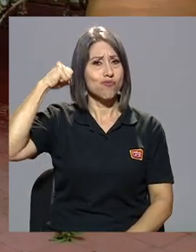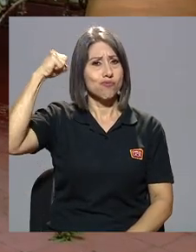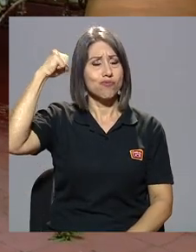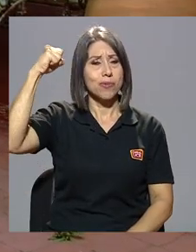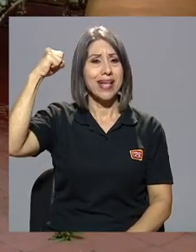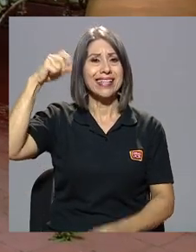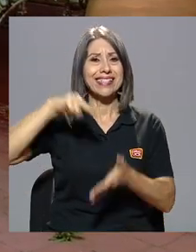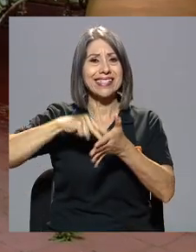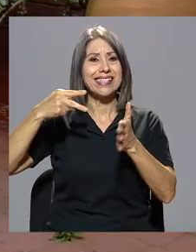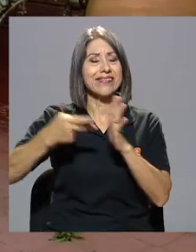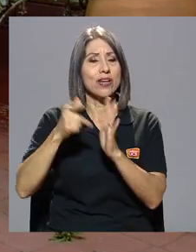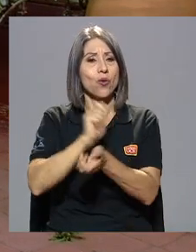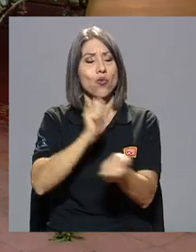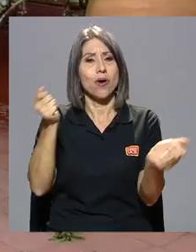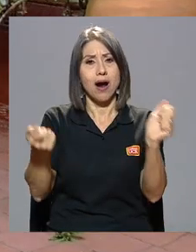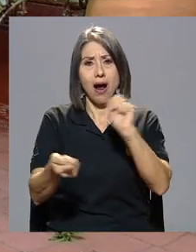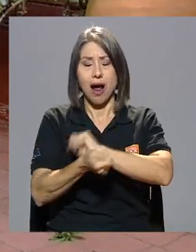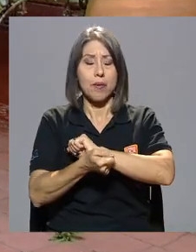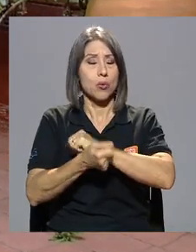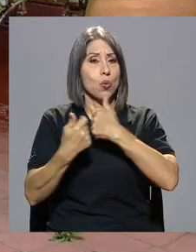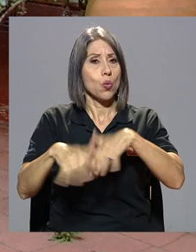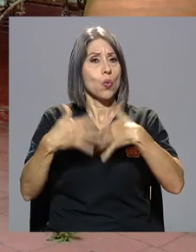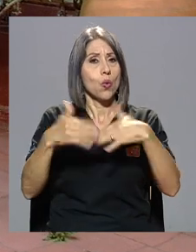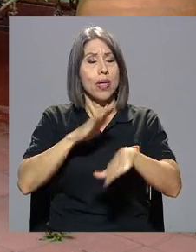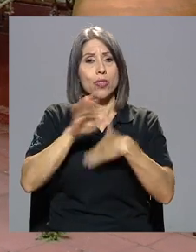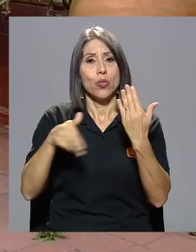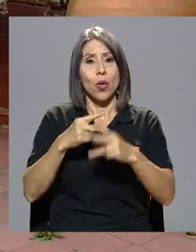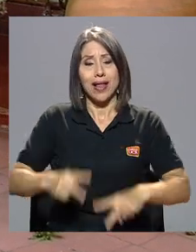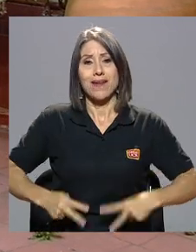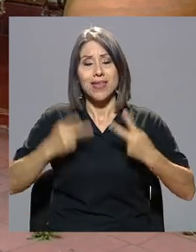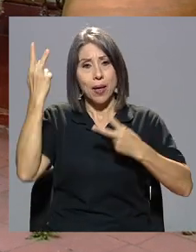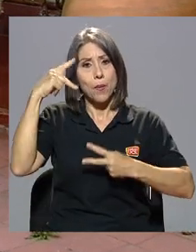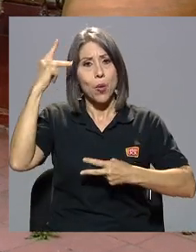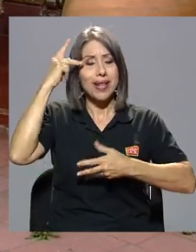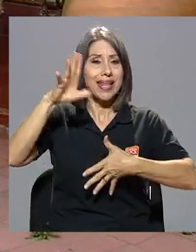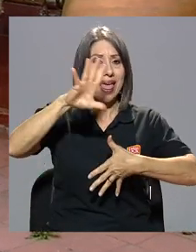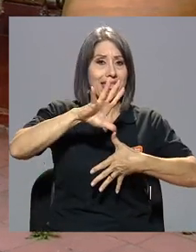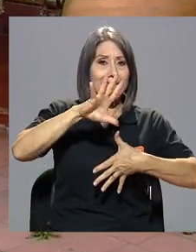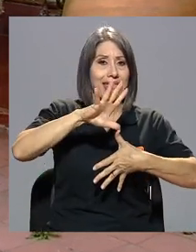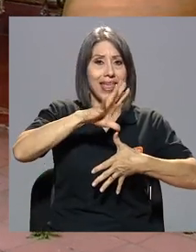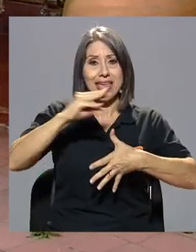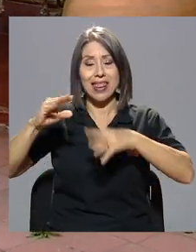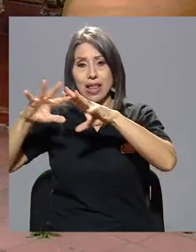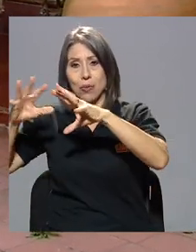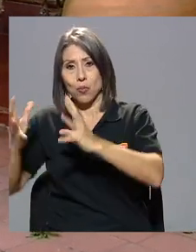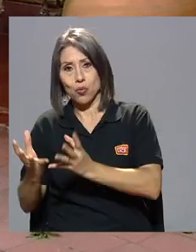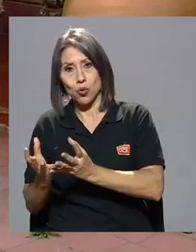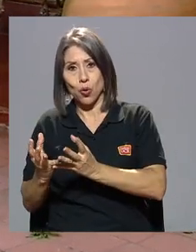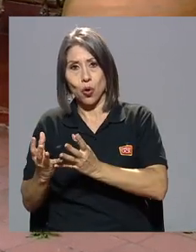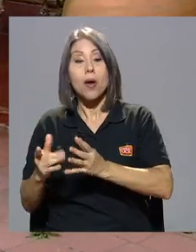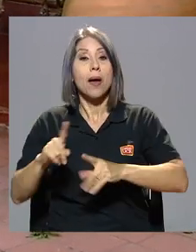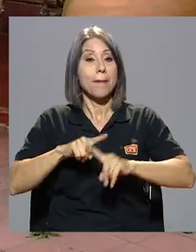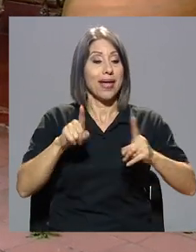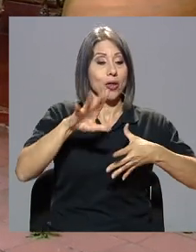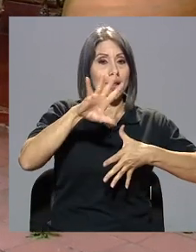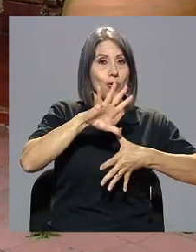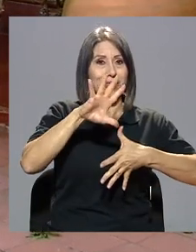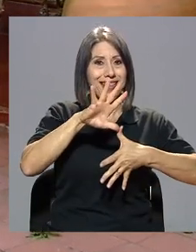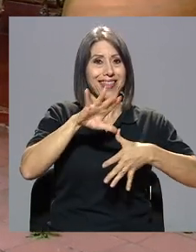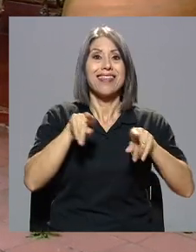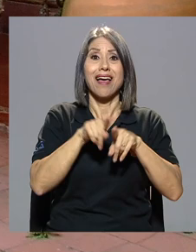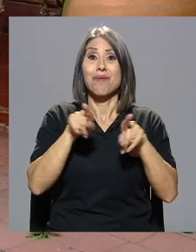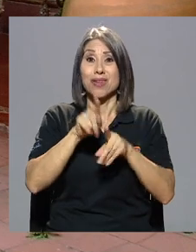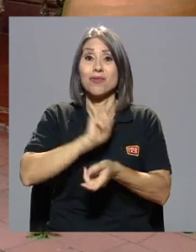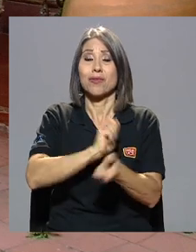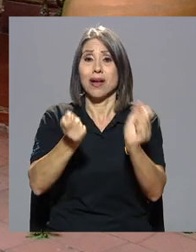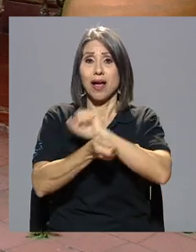significó un cambio muy grande en toda la vida política del continente y del mundo pero del continente y